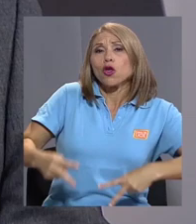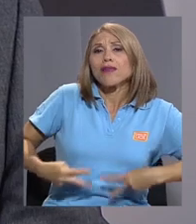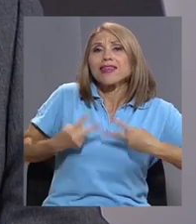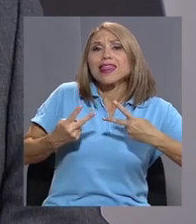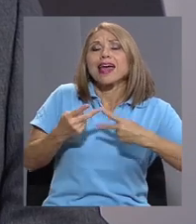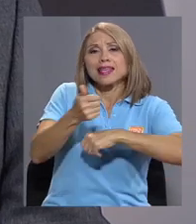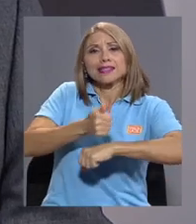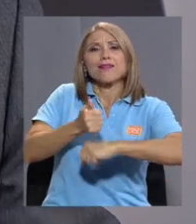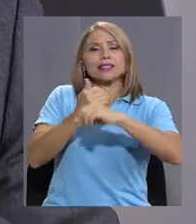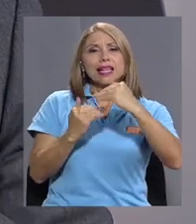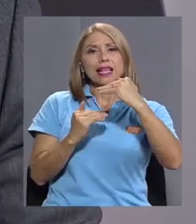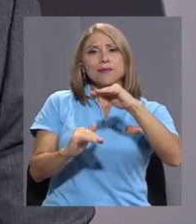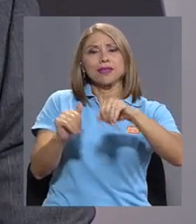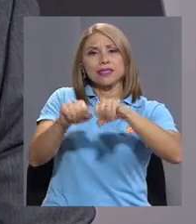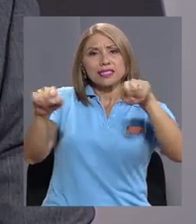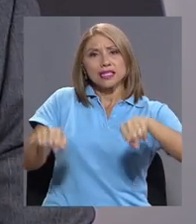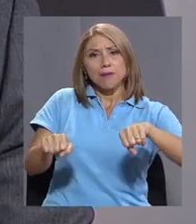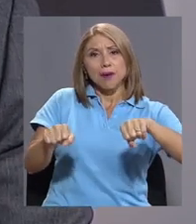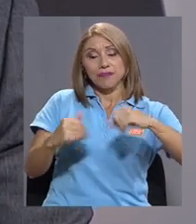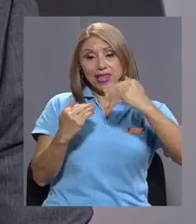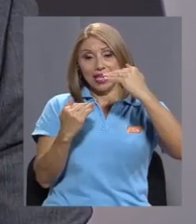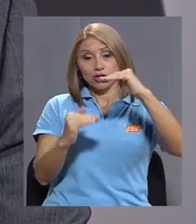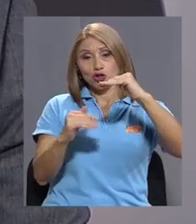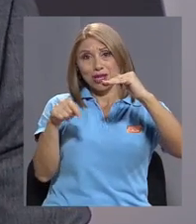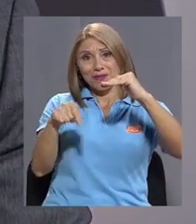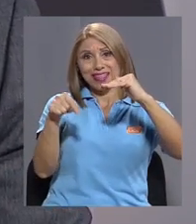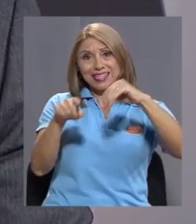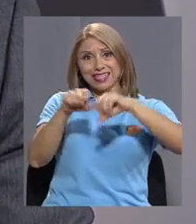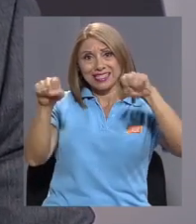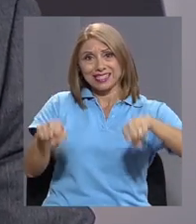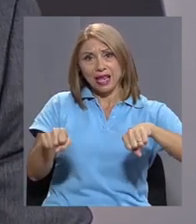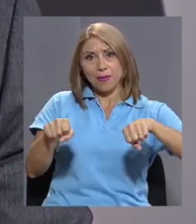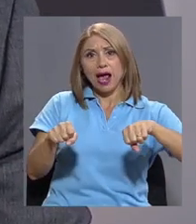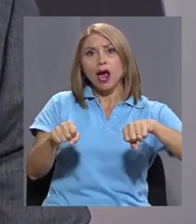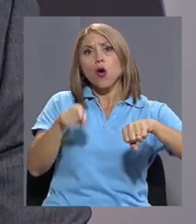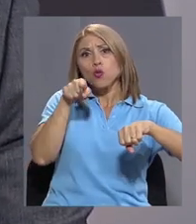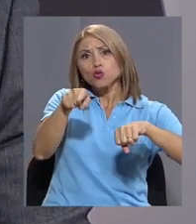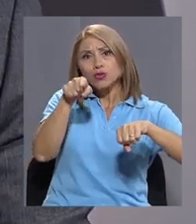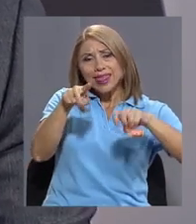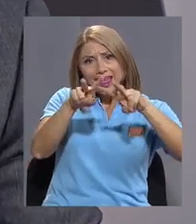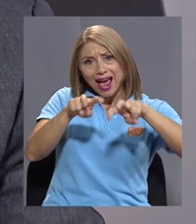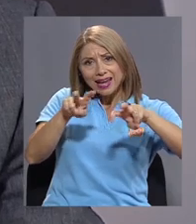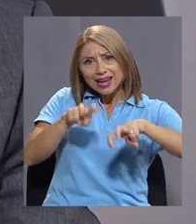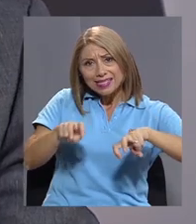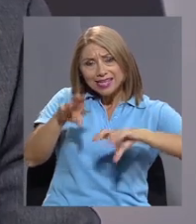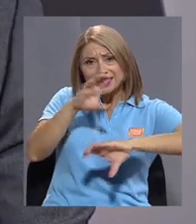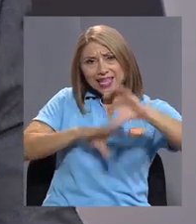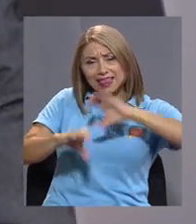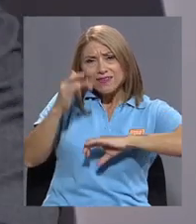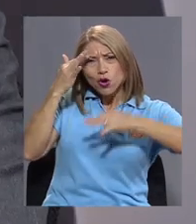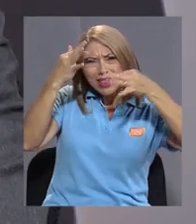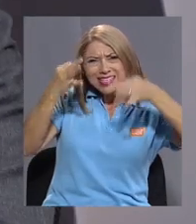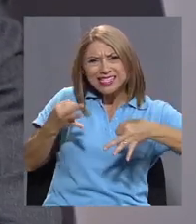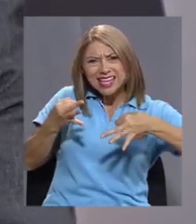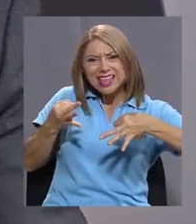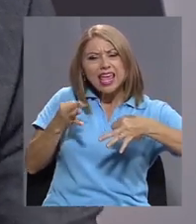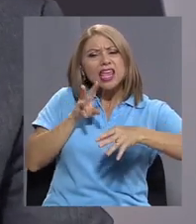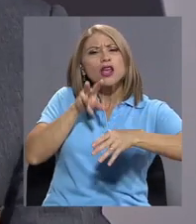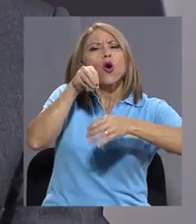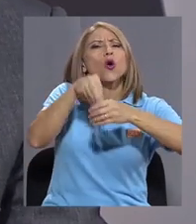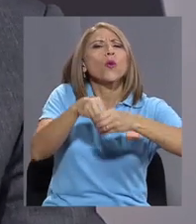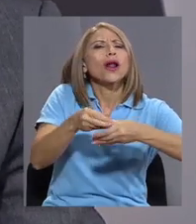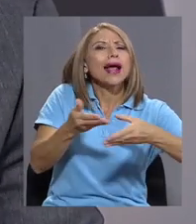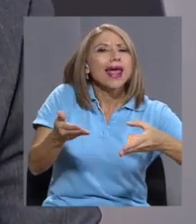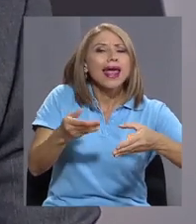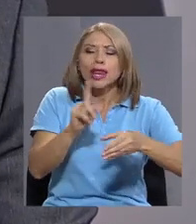los límites del sistema. En esos límites del sistema, usted decide como analista científico qué incorpora y qué